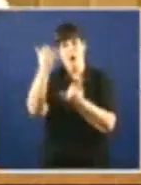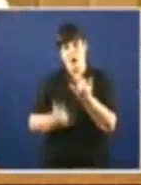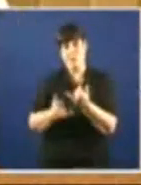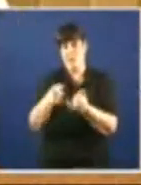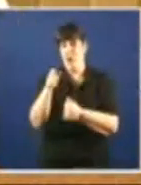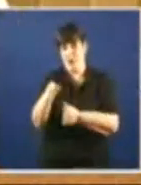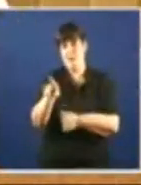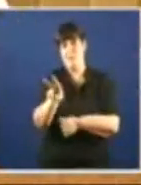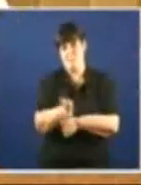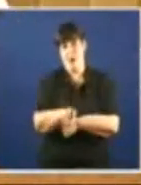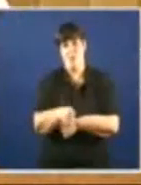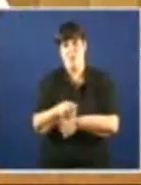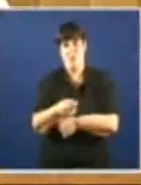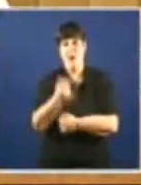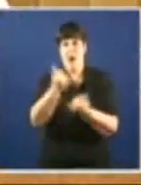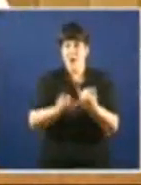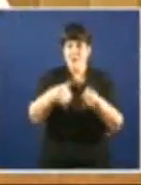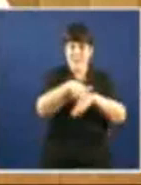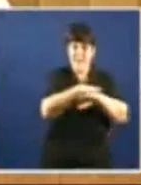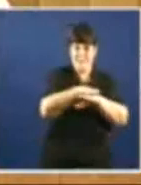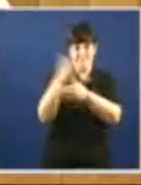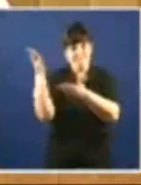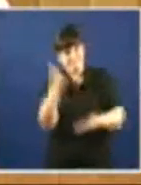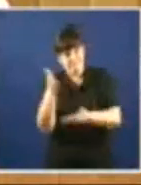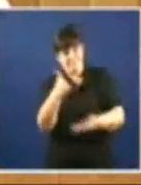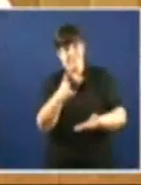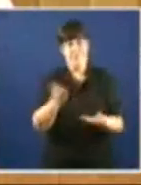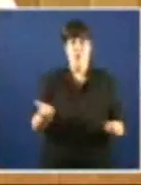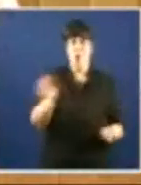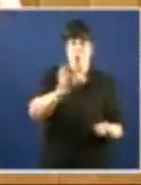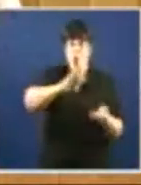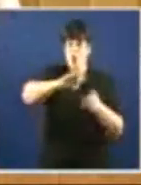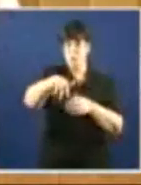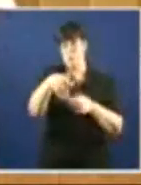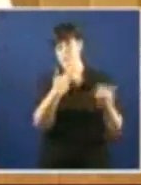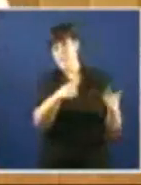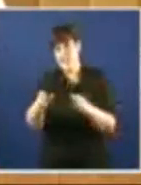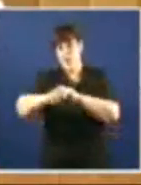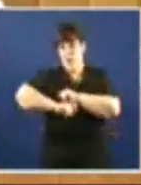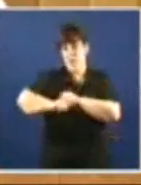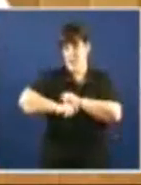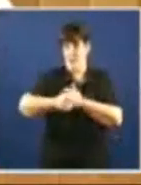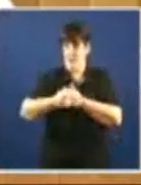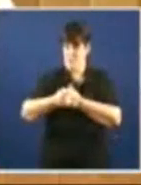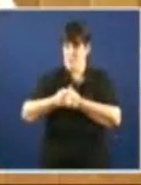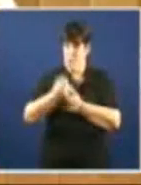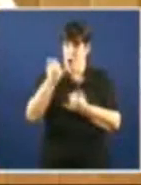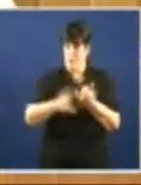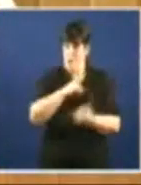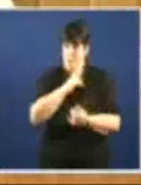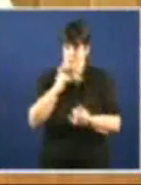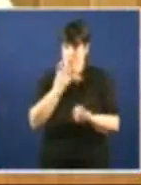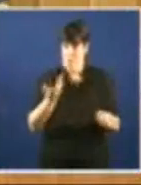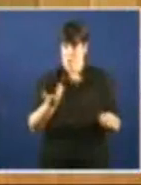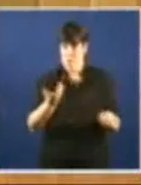gobernantes Deste país Onde os setores estratégicos Se desmantelan Naval, agrario, eólico As renováveis Onde non foron